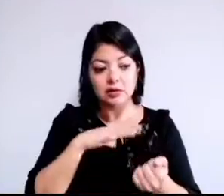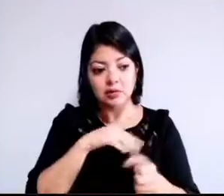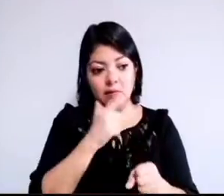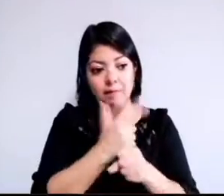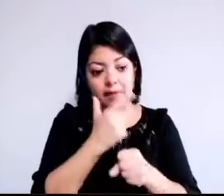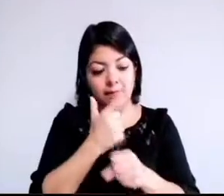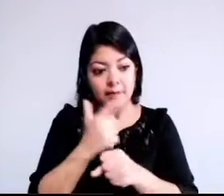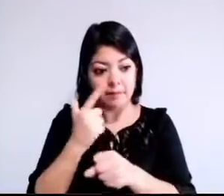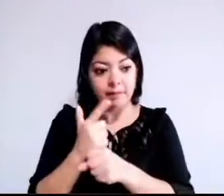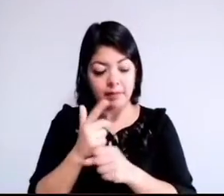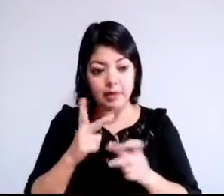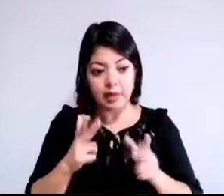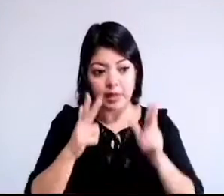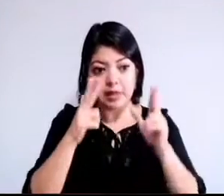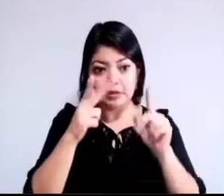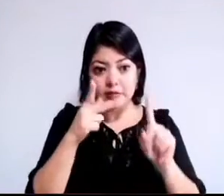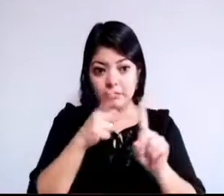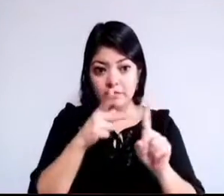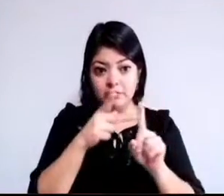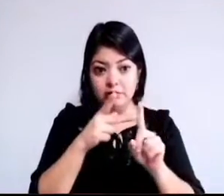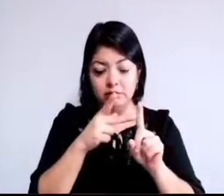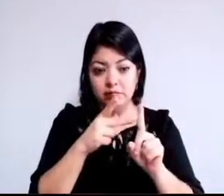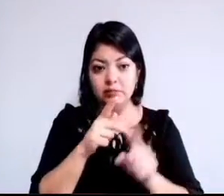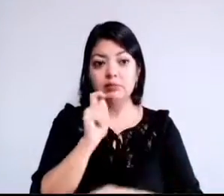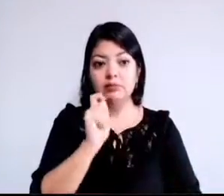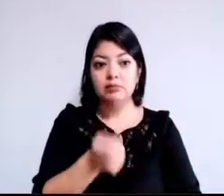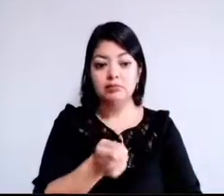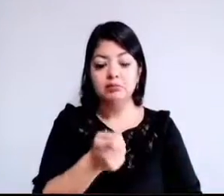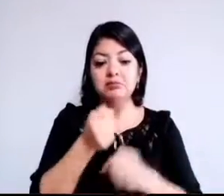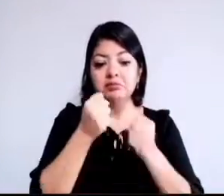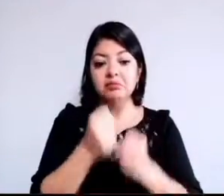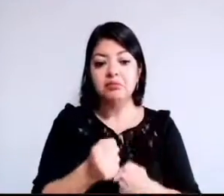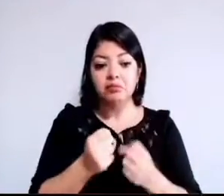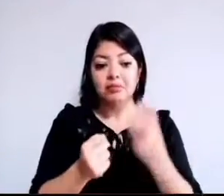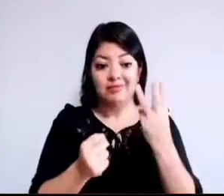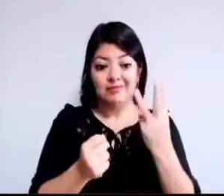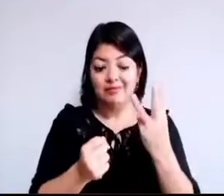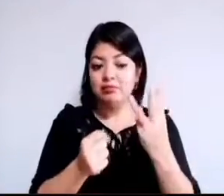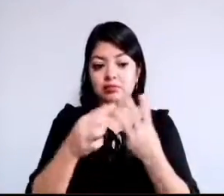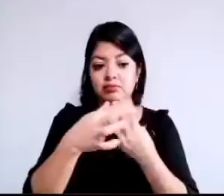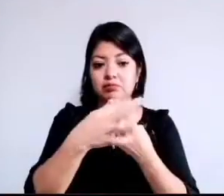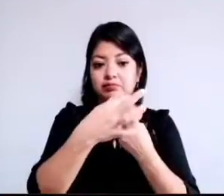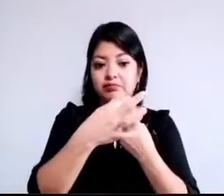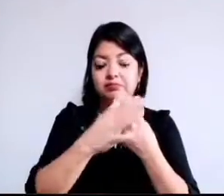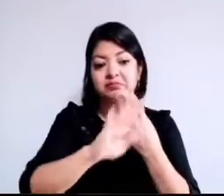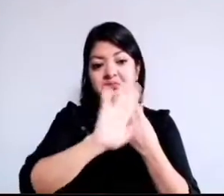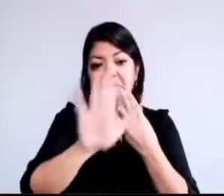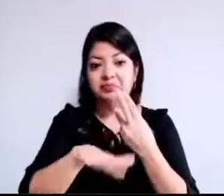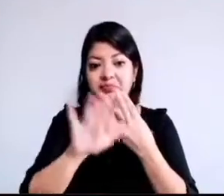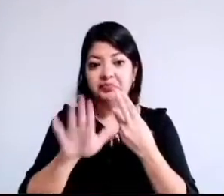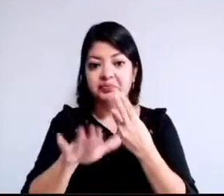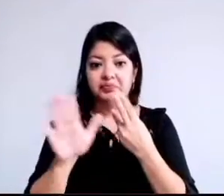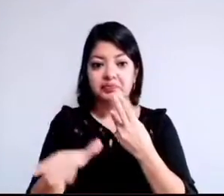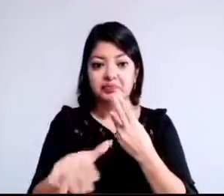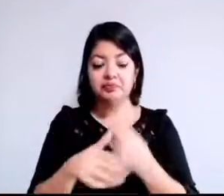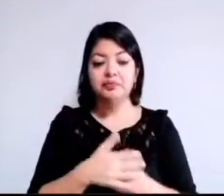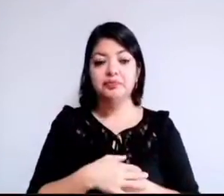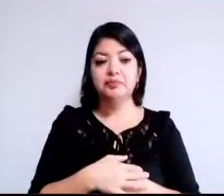de 2 a 3 perderán la vida. Como ya se mencionó,